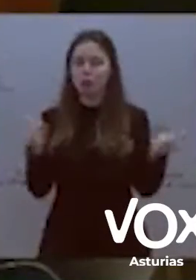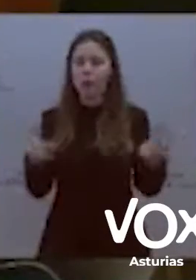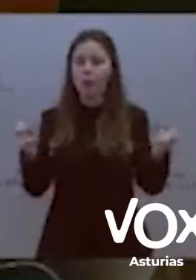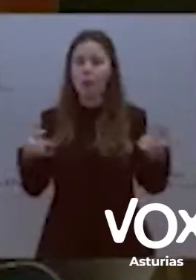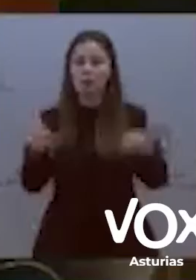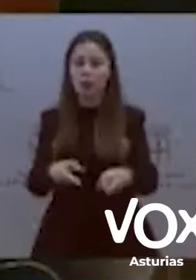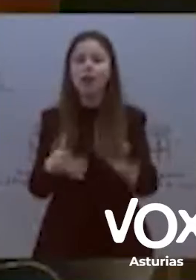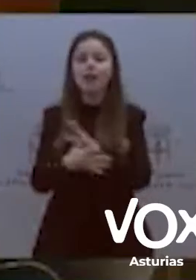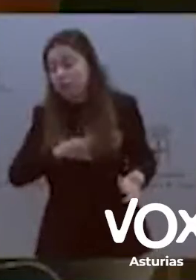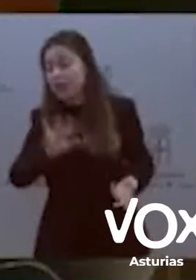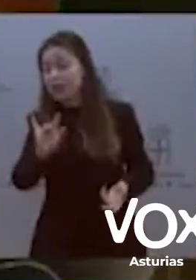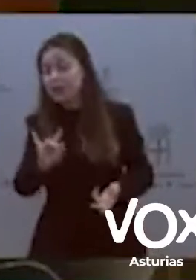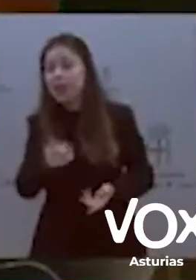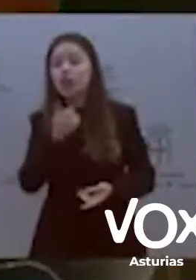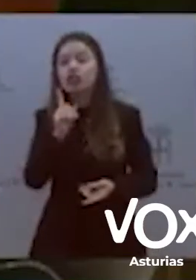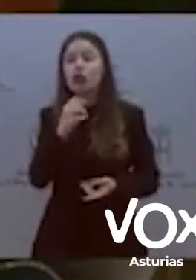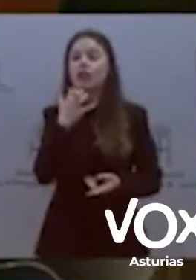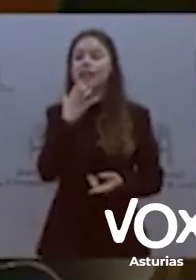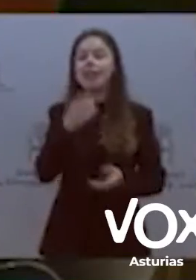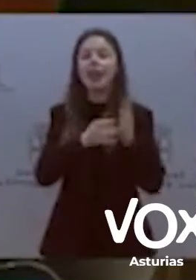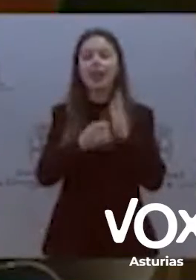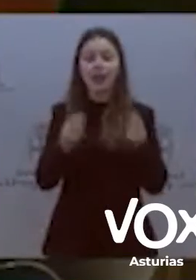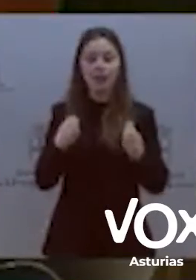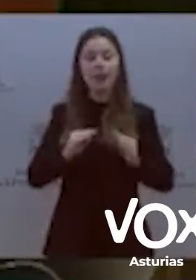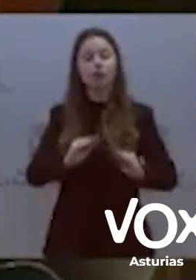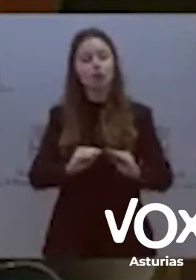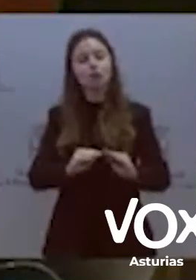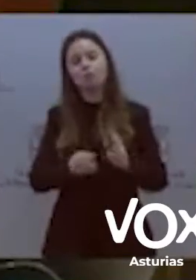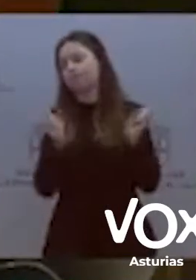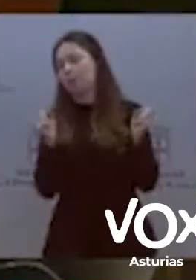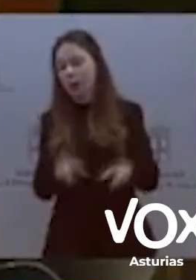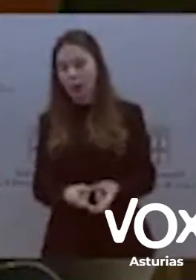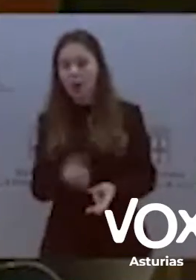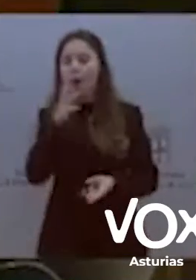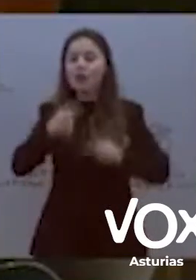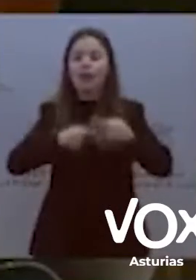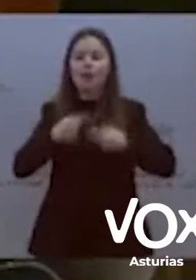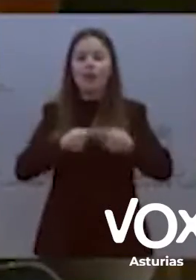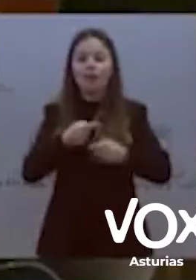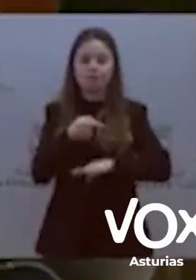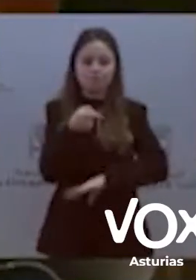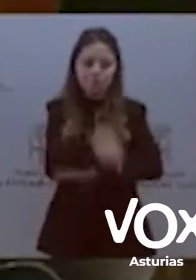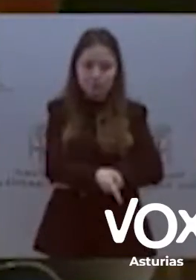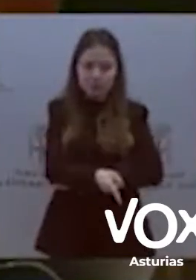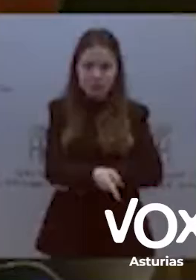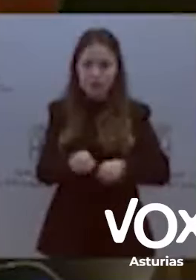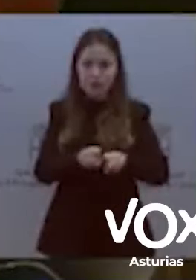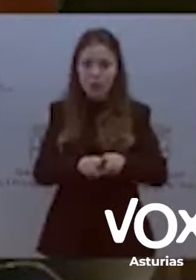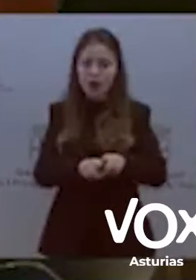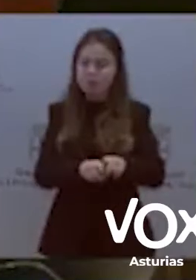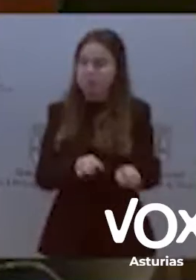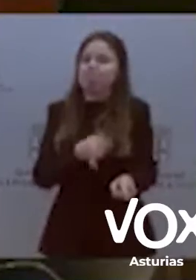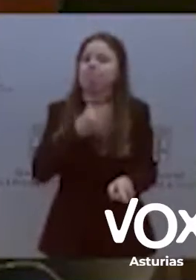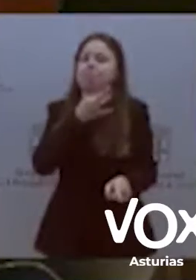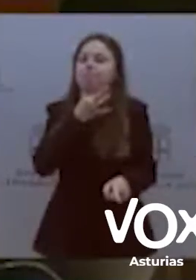las familias asturianas. Así que está claro que las familias se ven obligadas a apretarse el cinturón. La pregunta del millón es